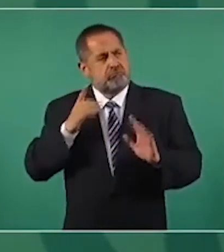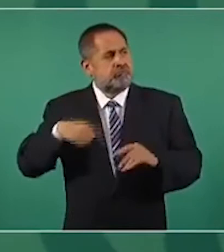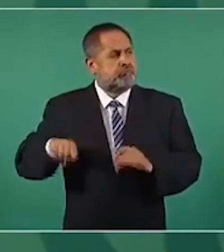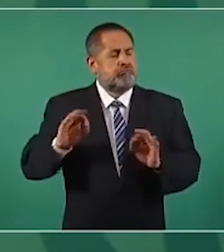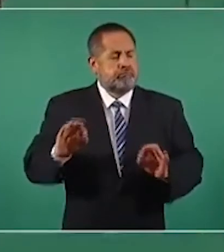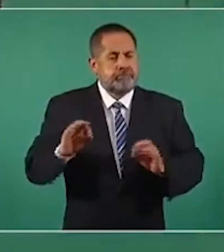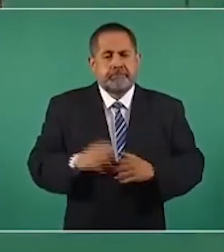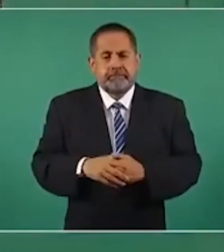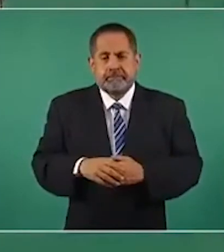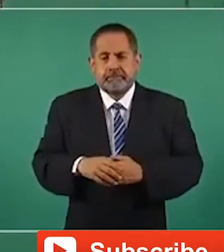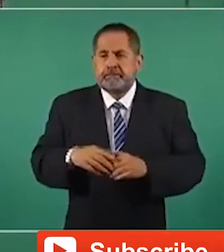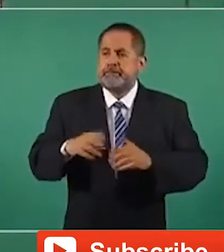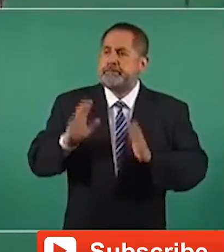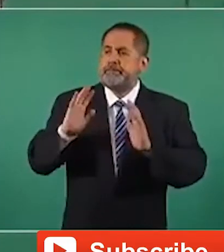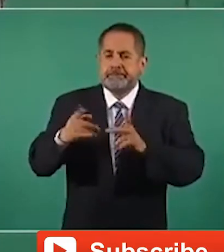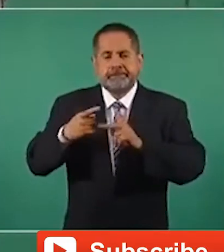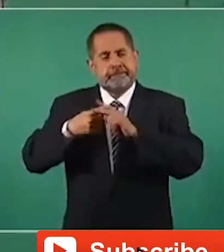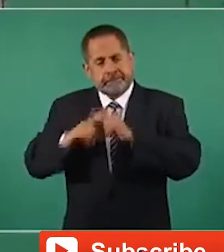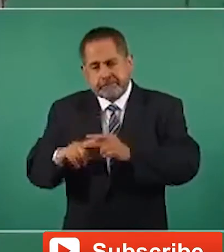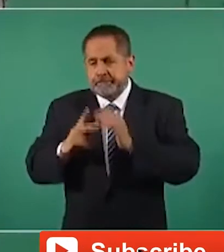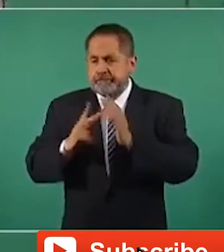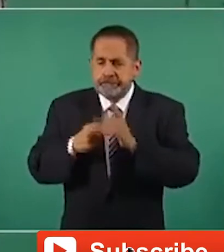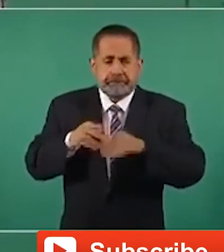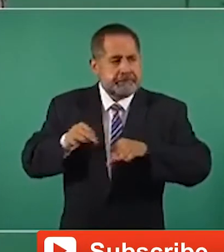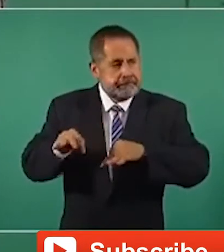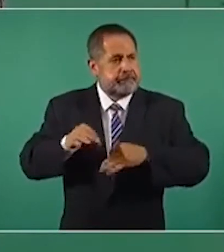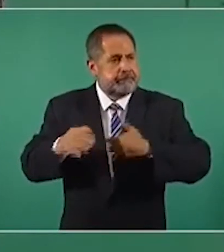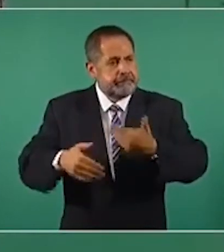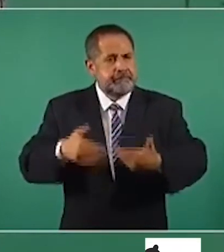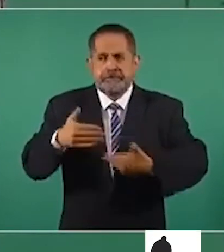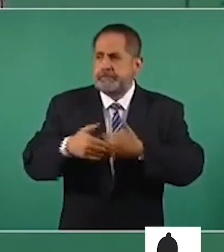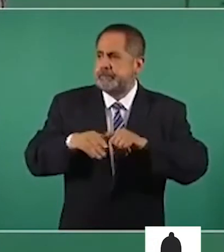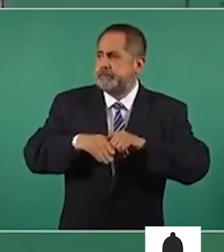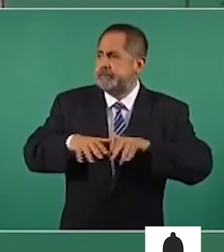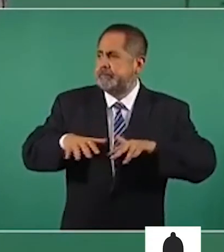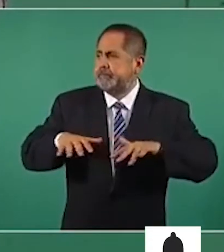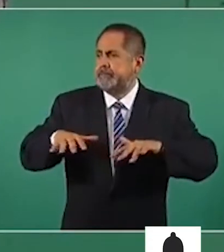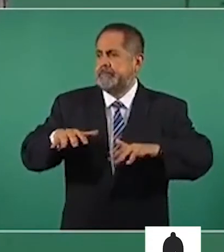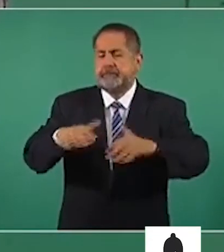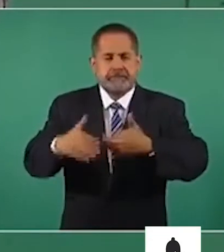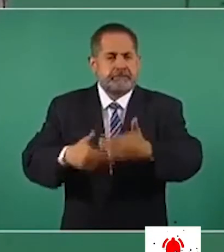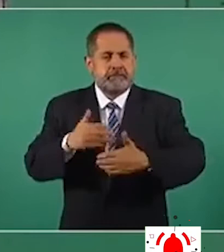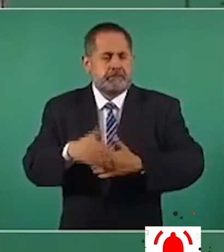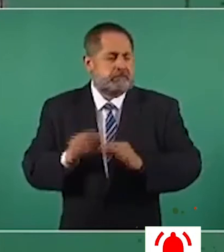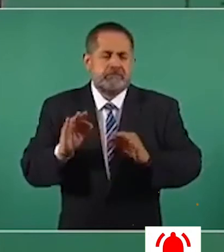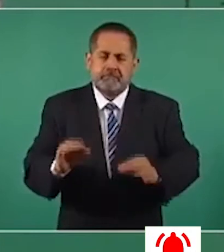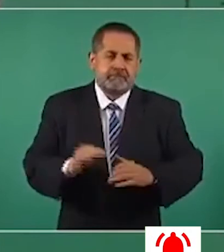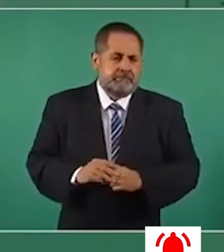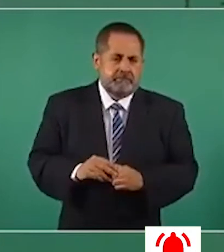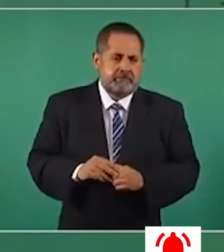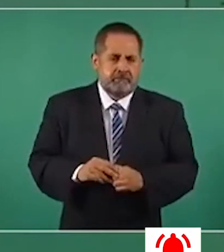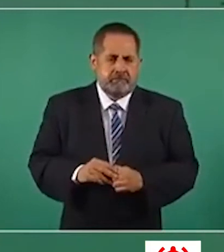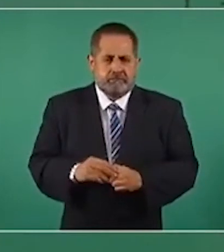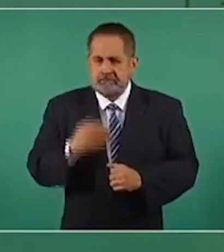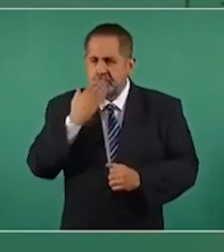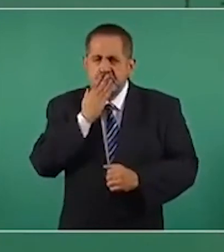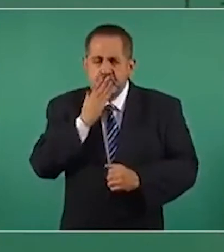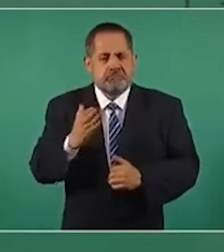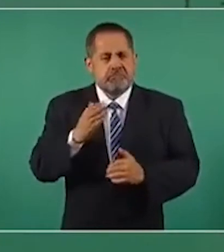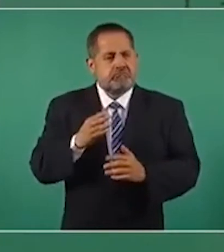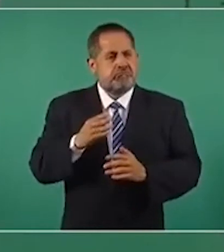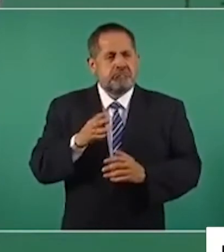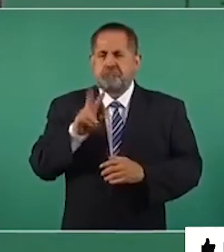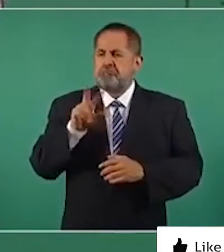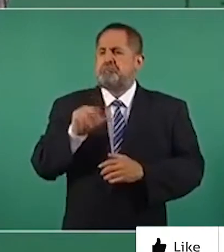recuperando todas las actividades productivas. En fin, vamos bien